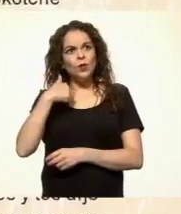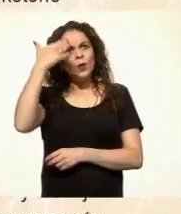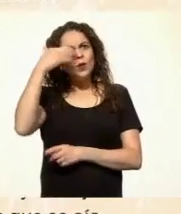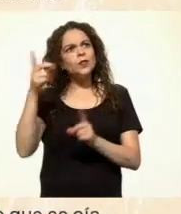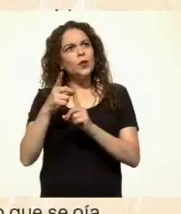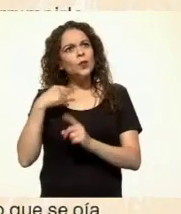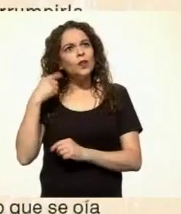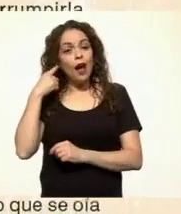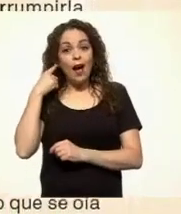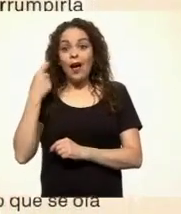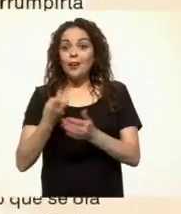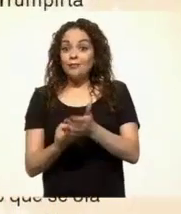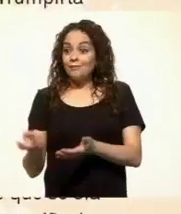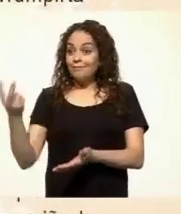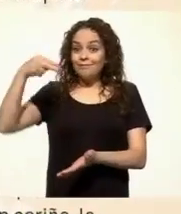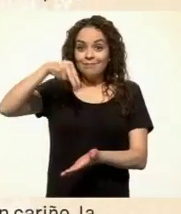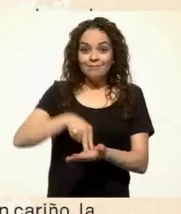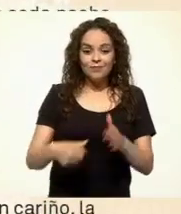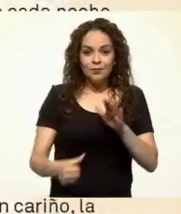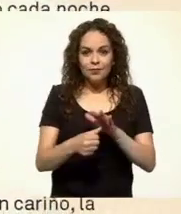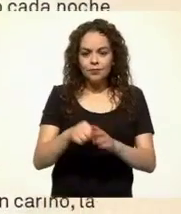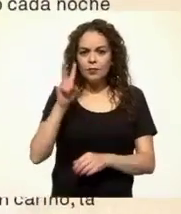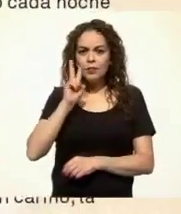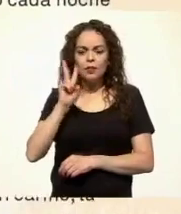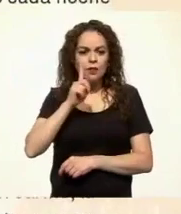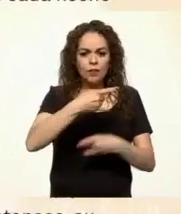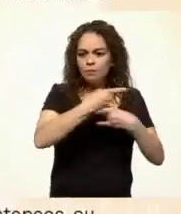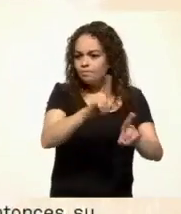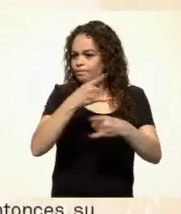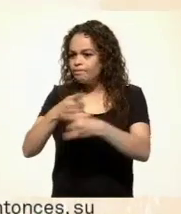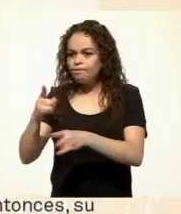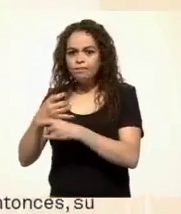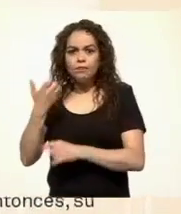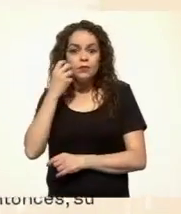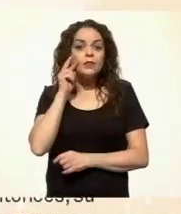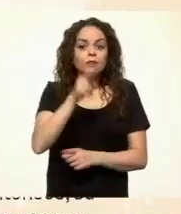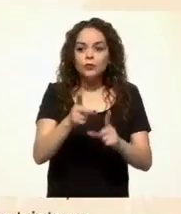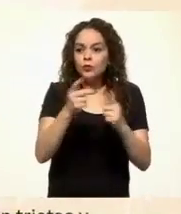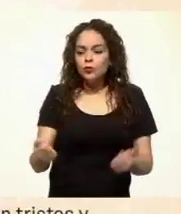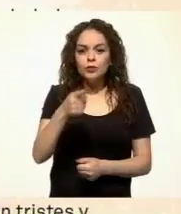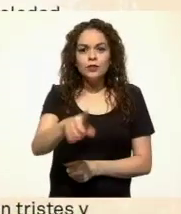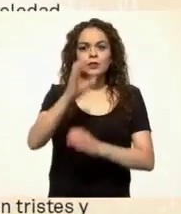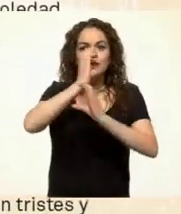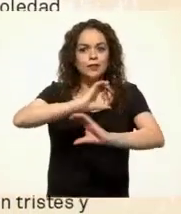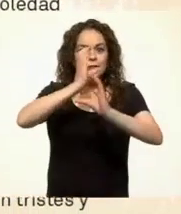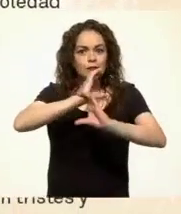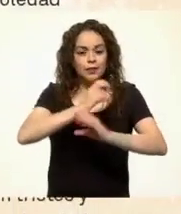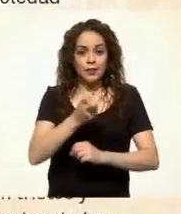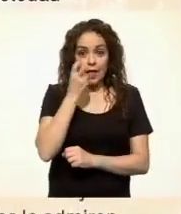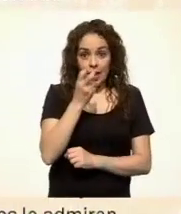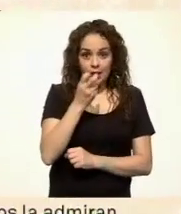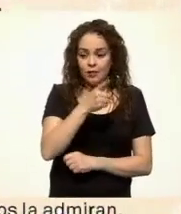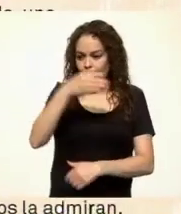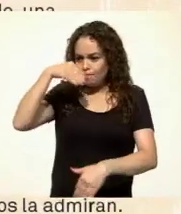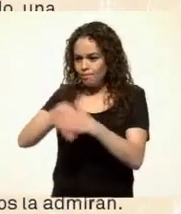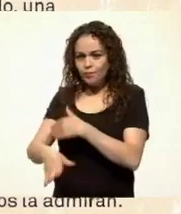Entonces se levantó de la mesa y entró a las habitaciones con la esperanza de encontrar a la cantante. Así, llegó